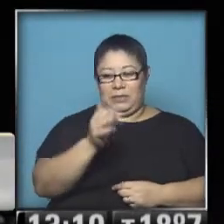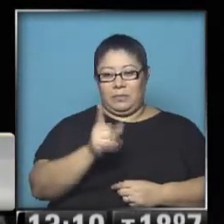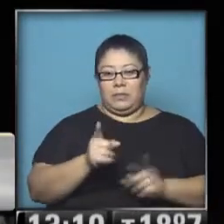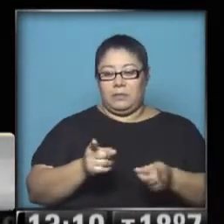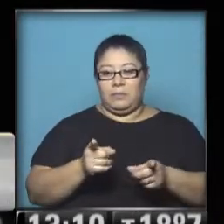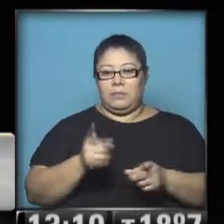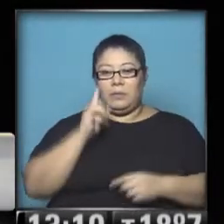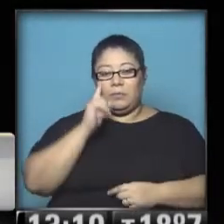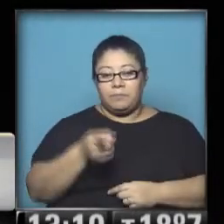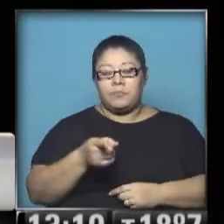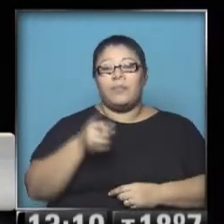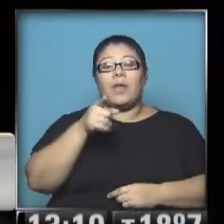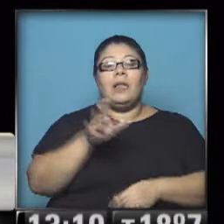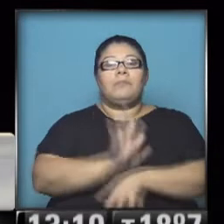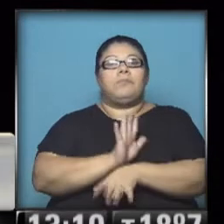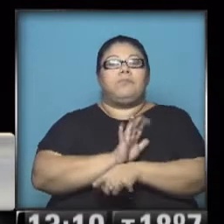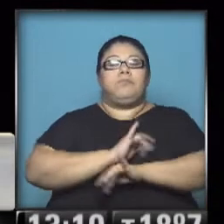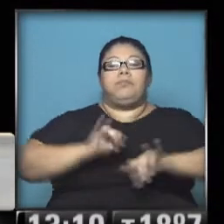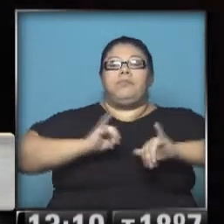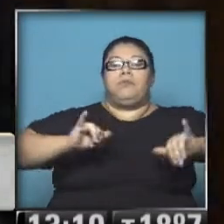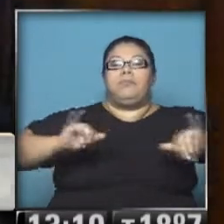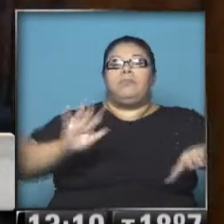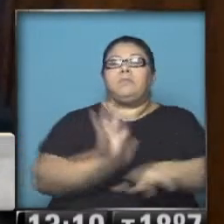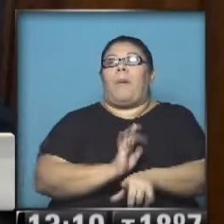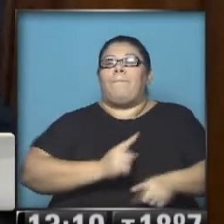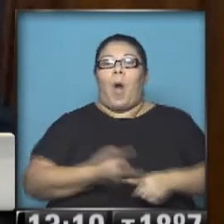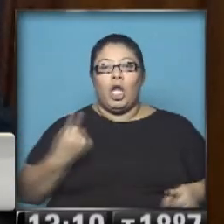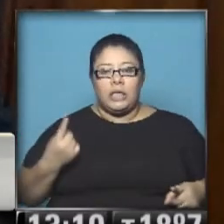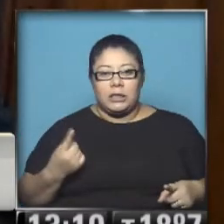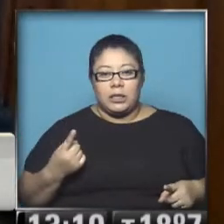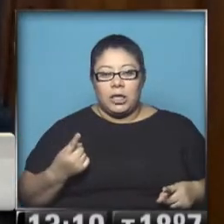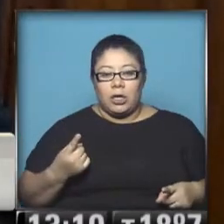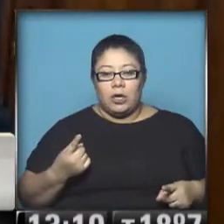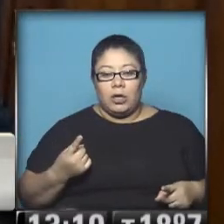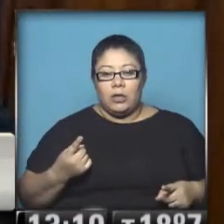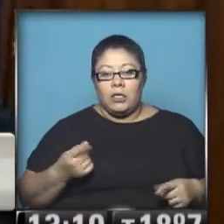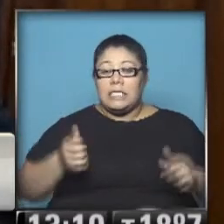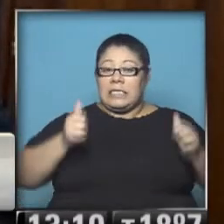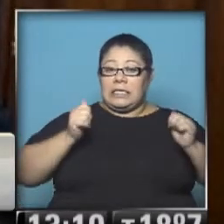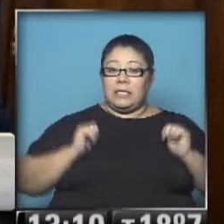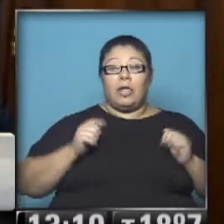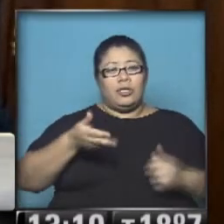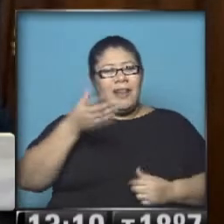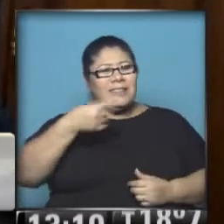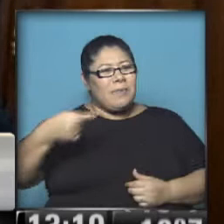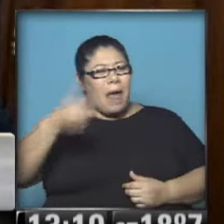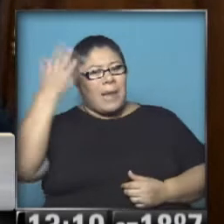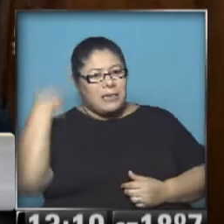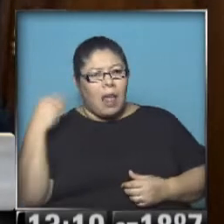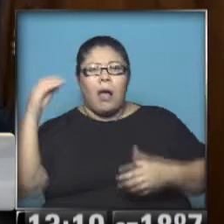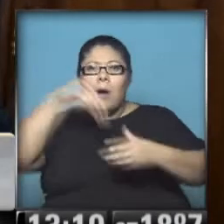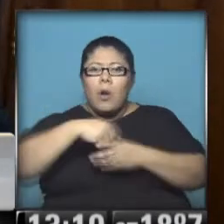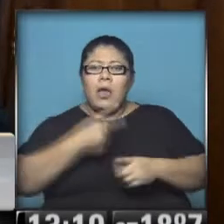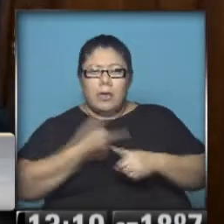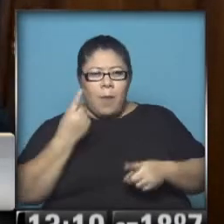hizo un spot publicitario como si fuese un político. Ahí lo vemos. ¿Participó de un acto político la semana pasada después de haber salido de